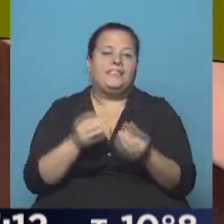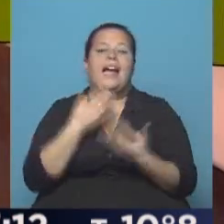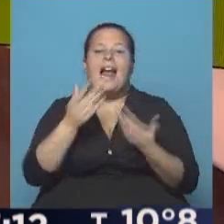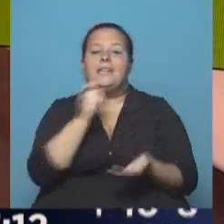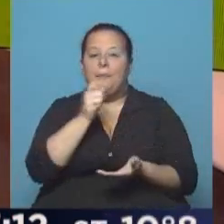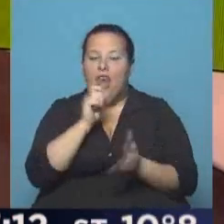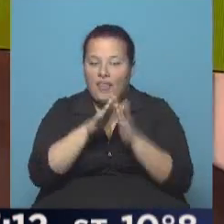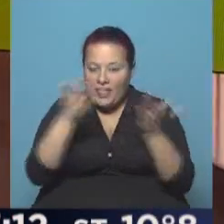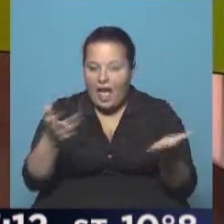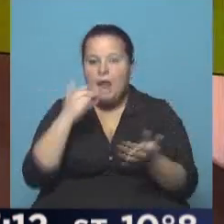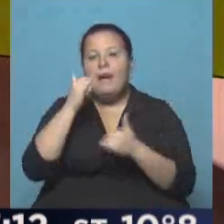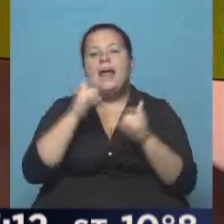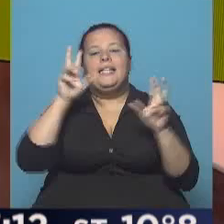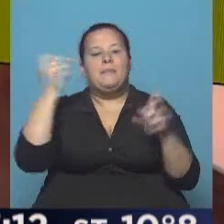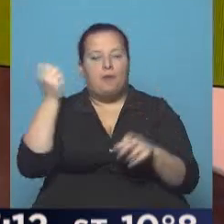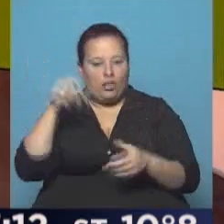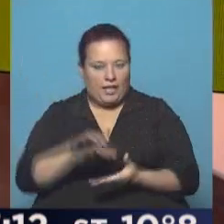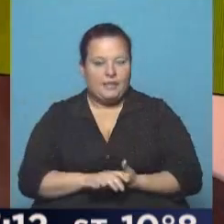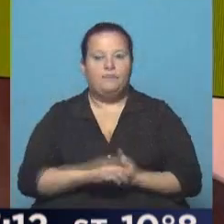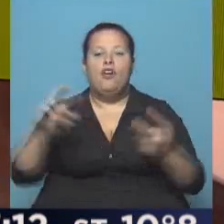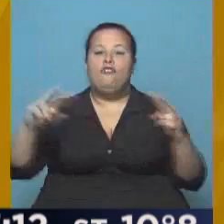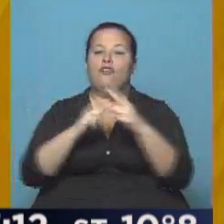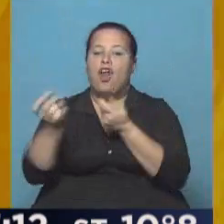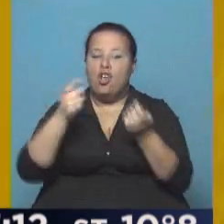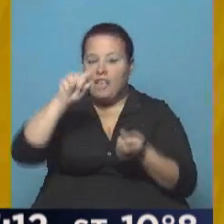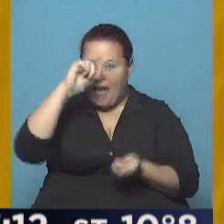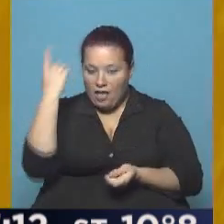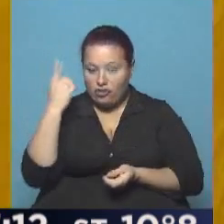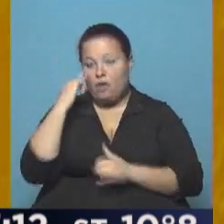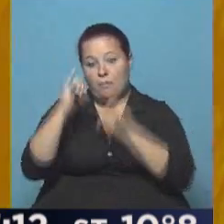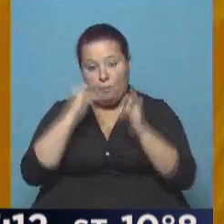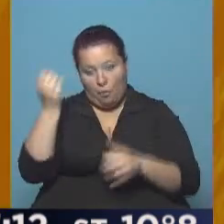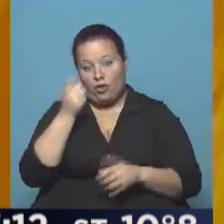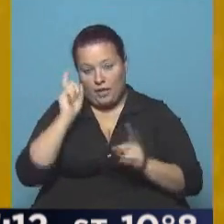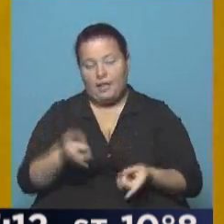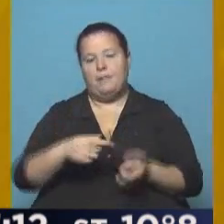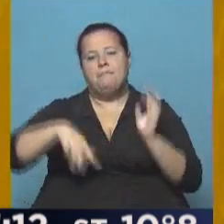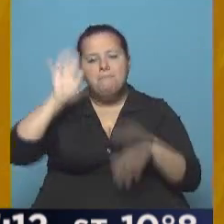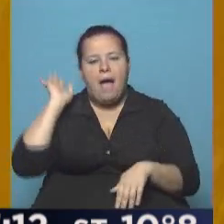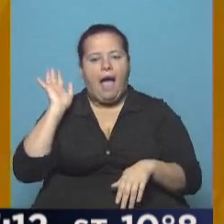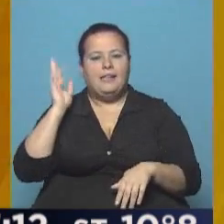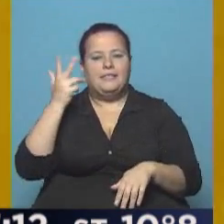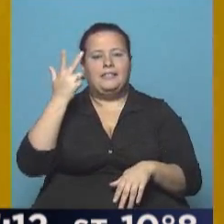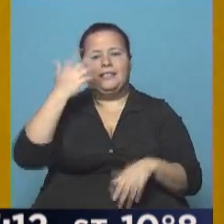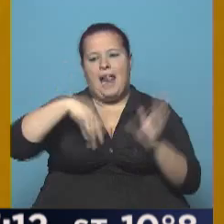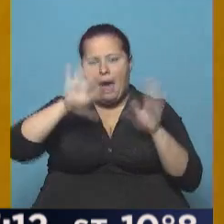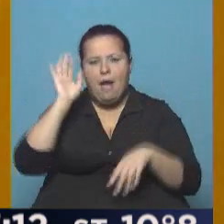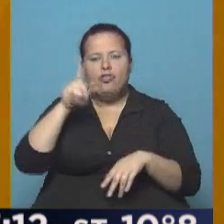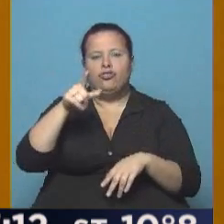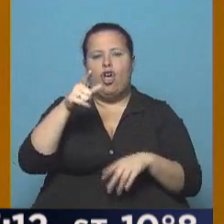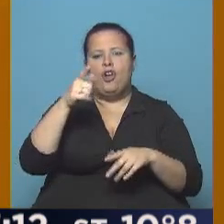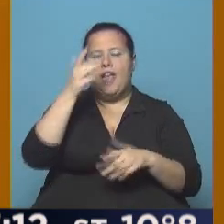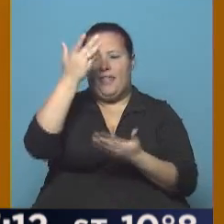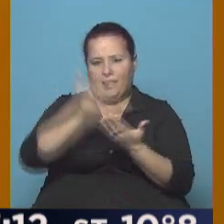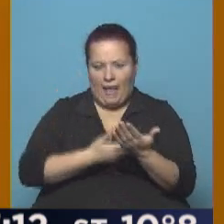la prensa gráfica a los principales temas del día. El foro de negocios para la nación, importante, claro, tiene más de tres cuartas partes de su